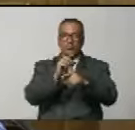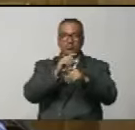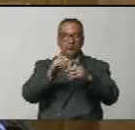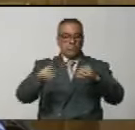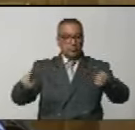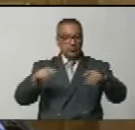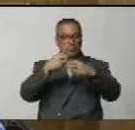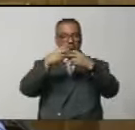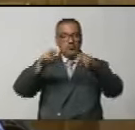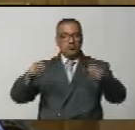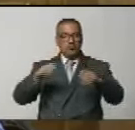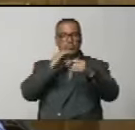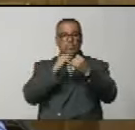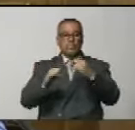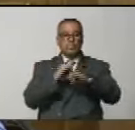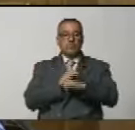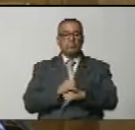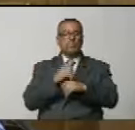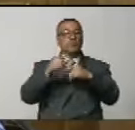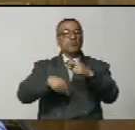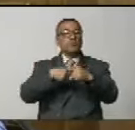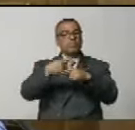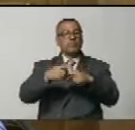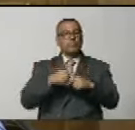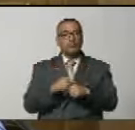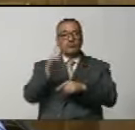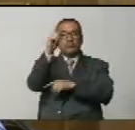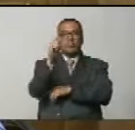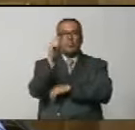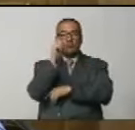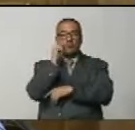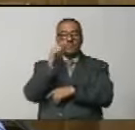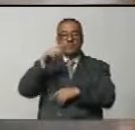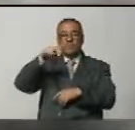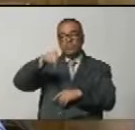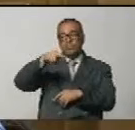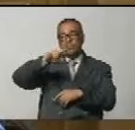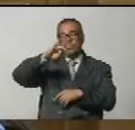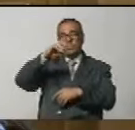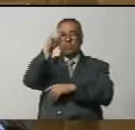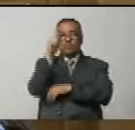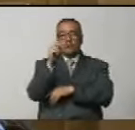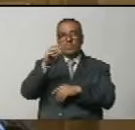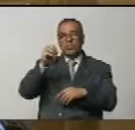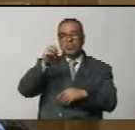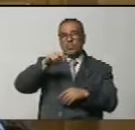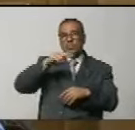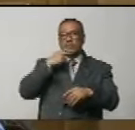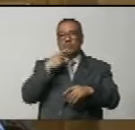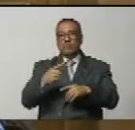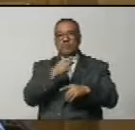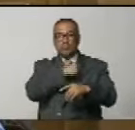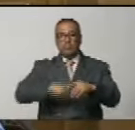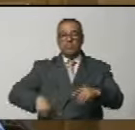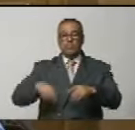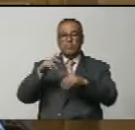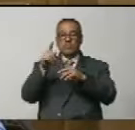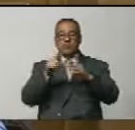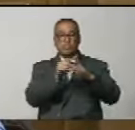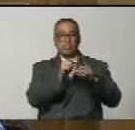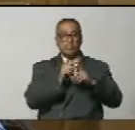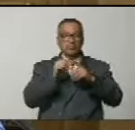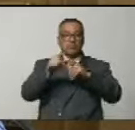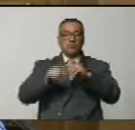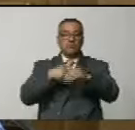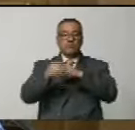disposiciones derogatorias y final. Seguidamente, la diputada María Gabriela Vega y el diputado Omar Ávila solicitaron del presidente el derecho de palabra,